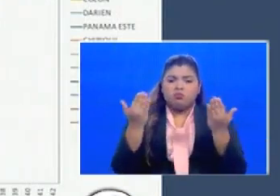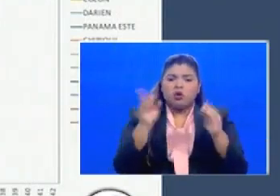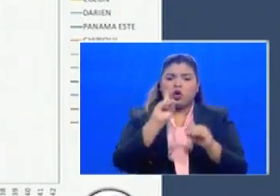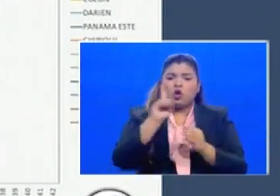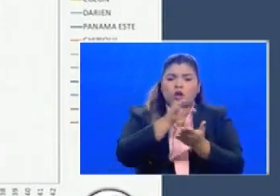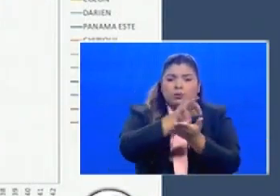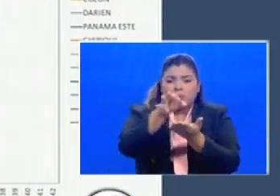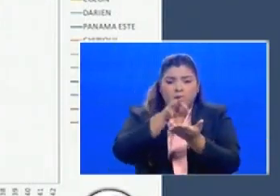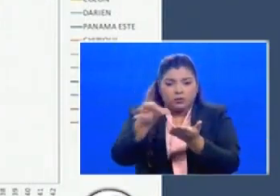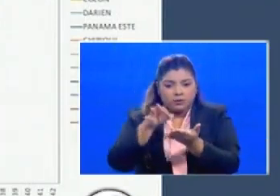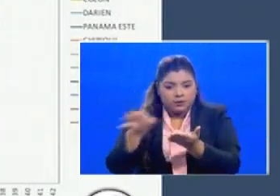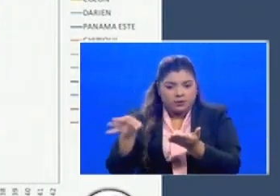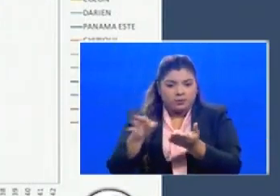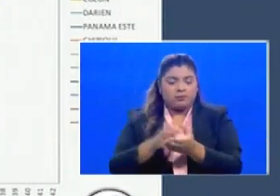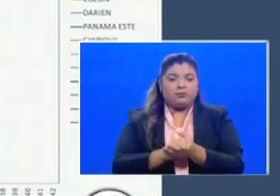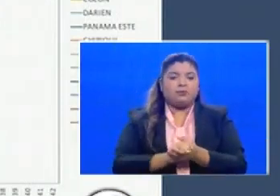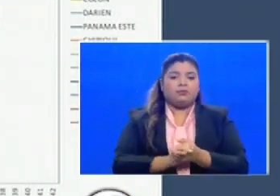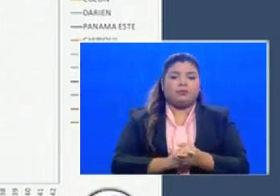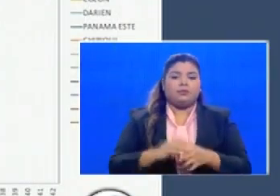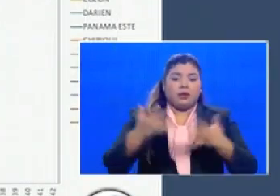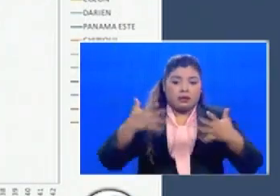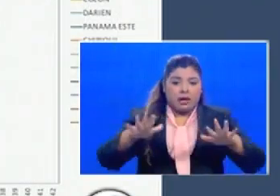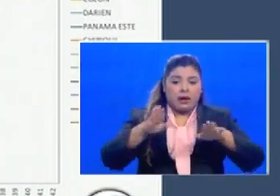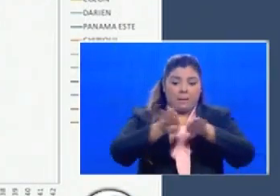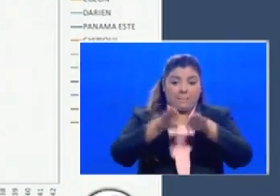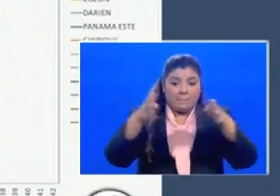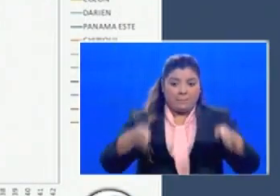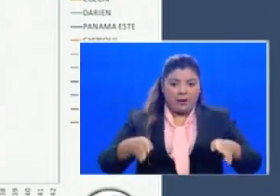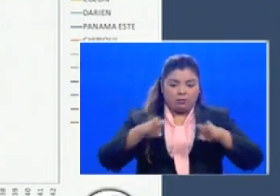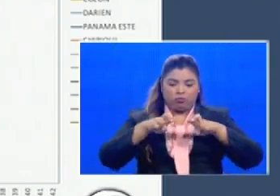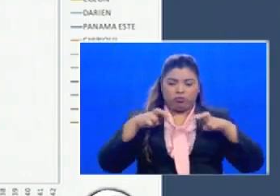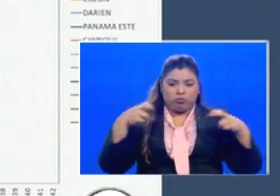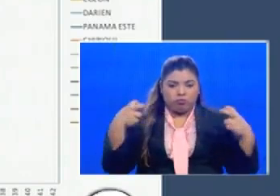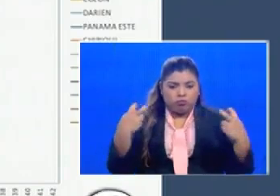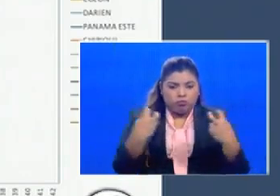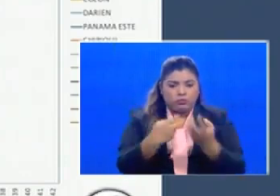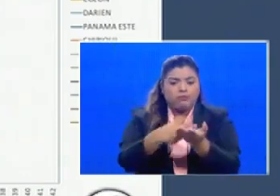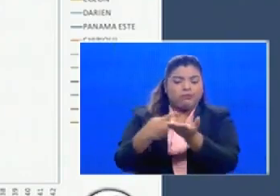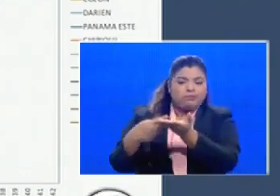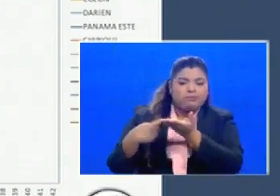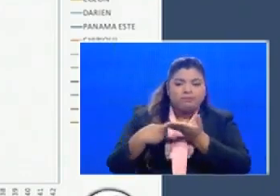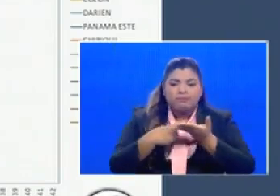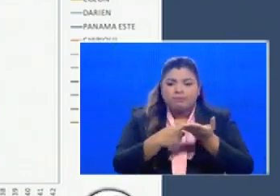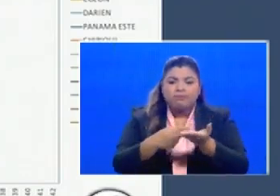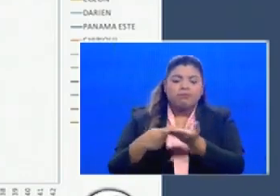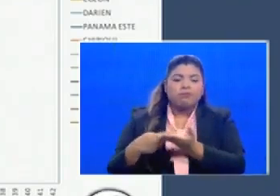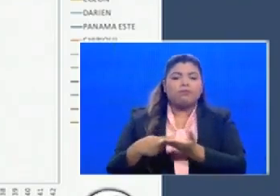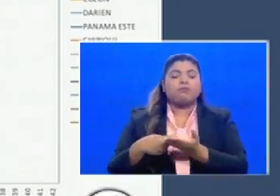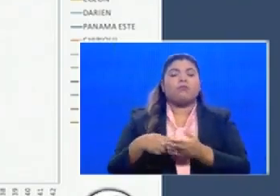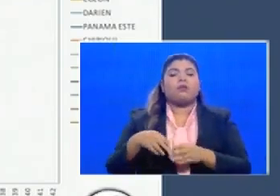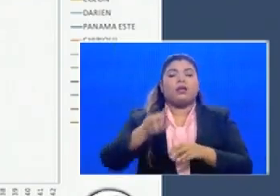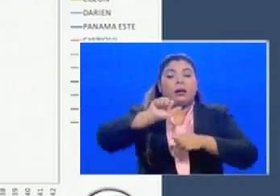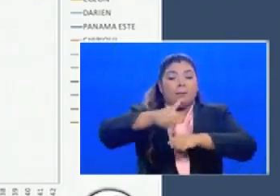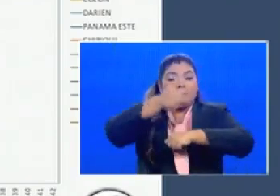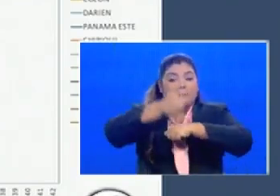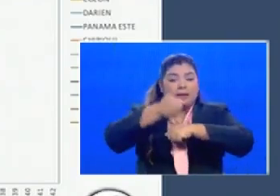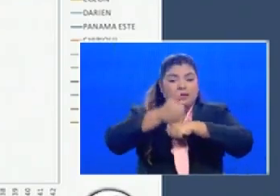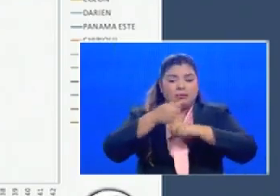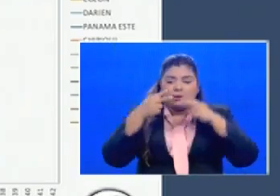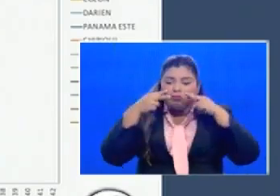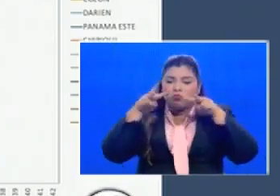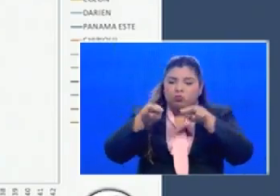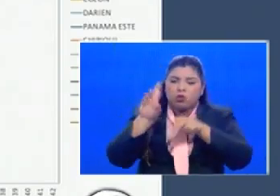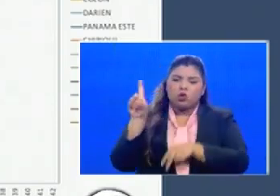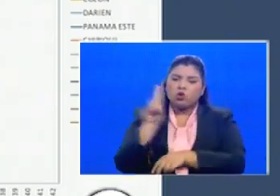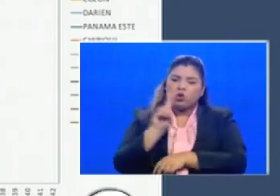y estos han sido datos que ha venido compartiendo con ustedes la doctora Lourdes donde principalmente lo que hemos observado es